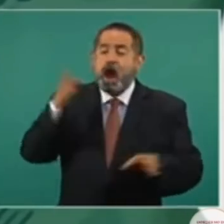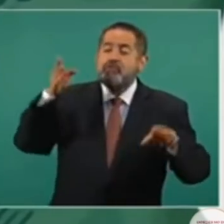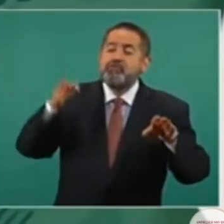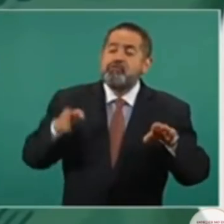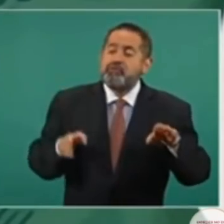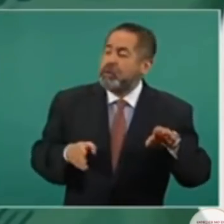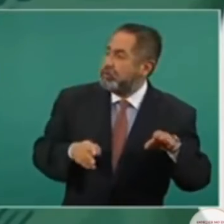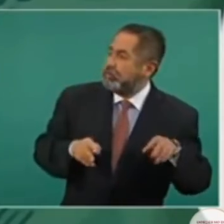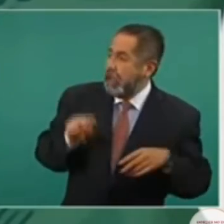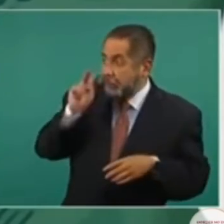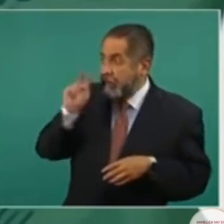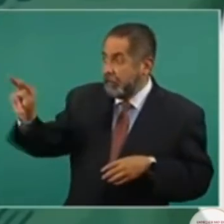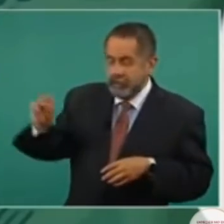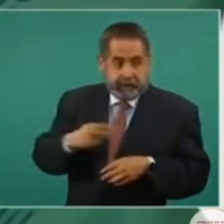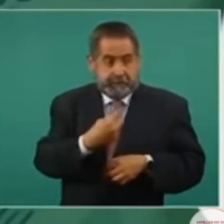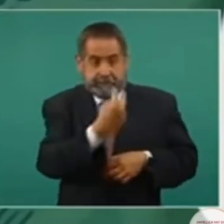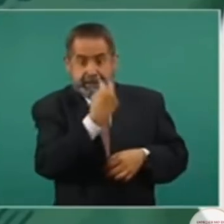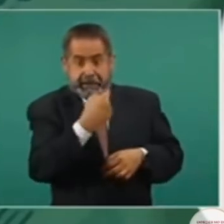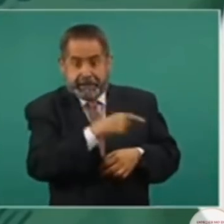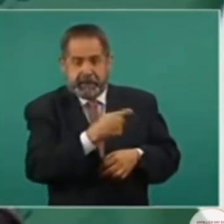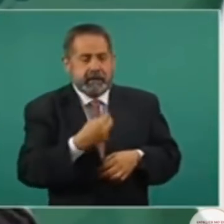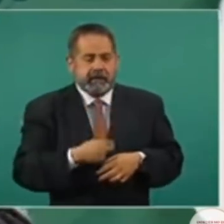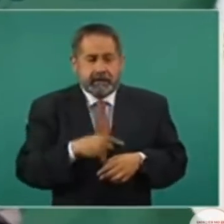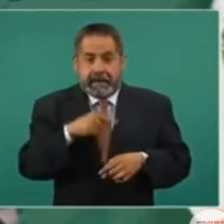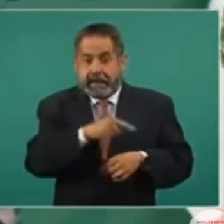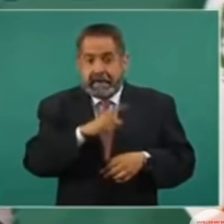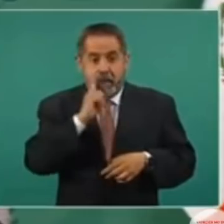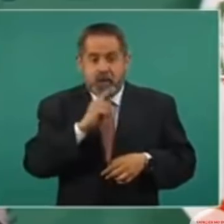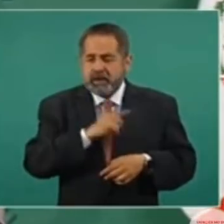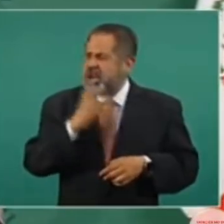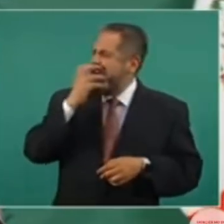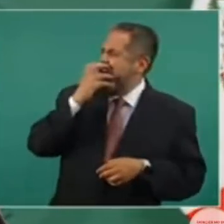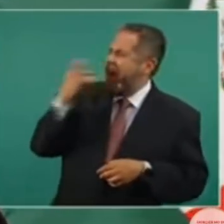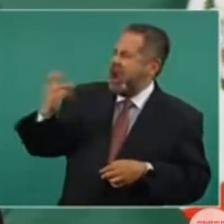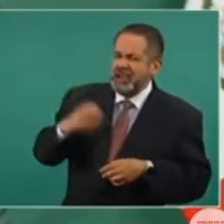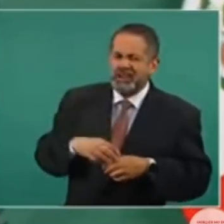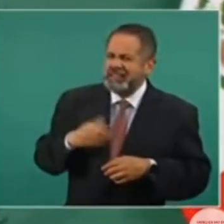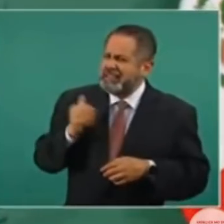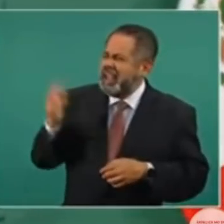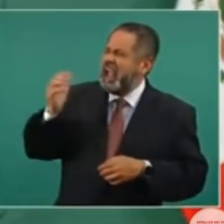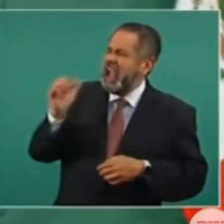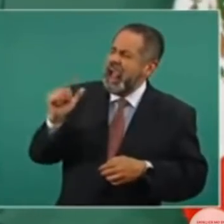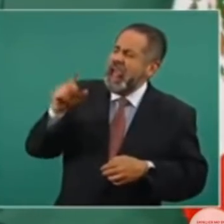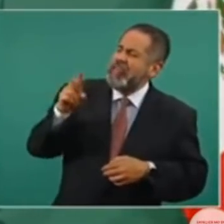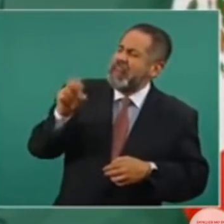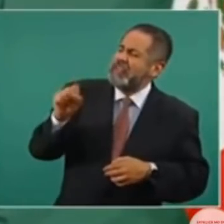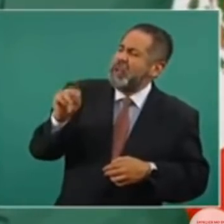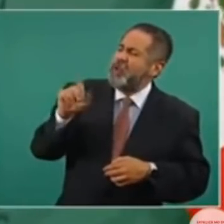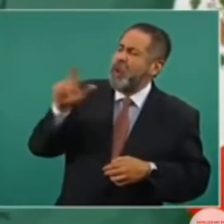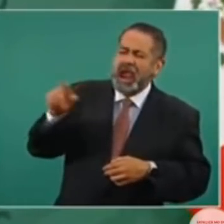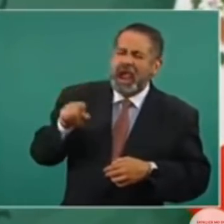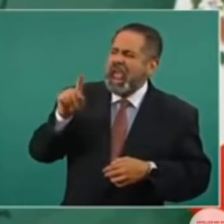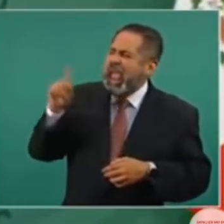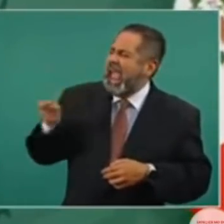y me ve y me grita Andrés Manuel eres